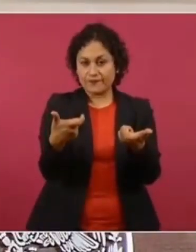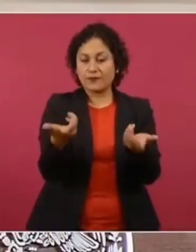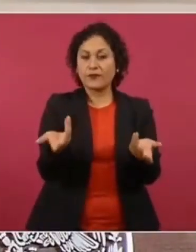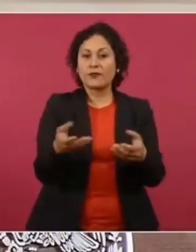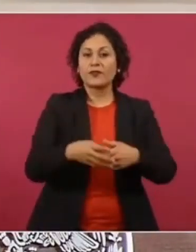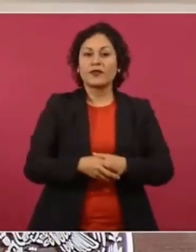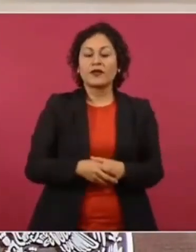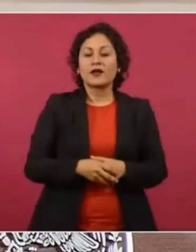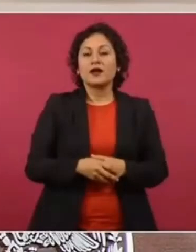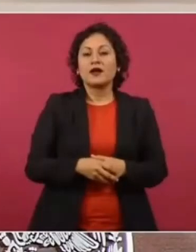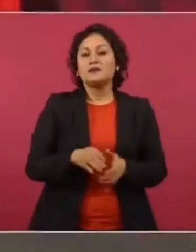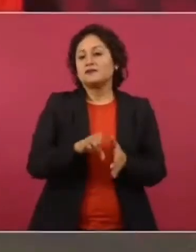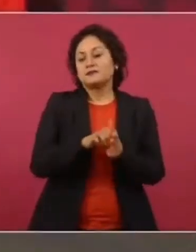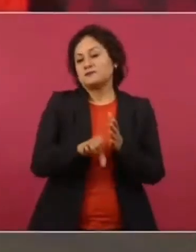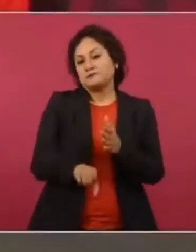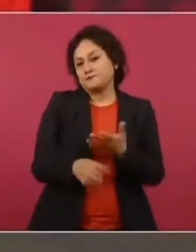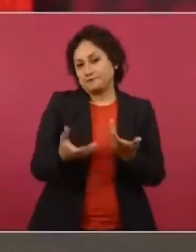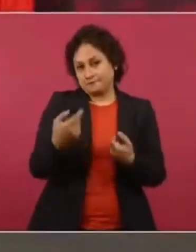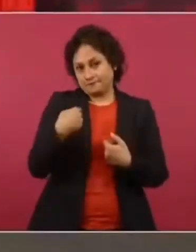de género.